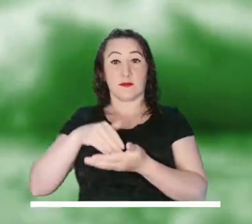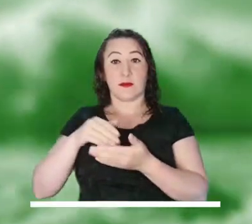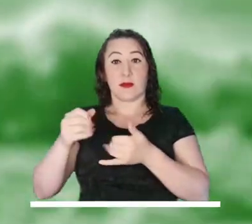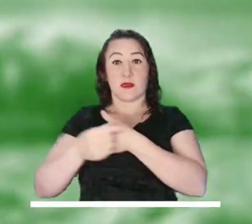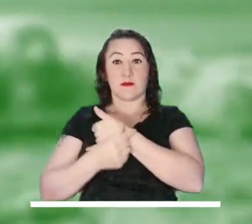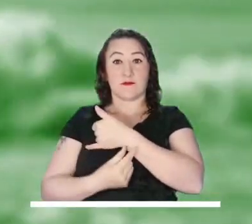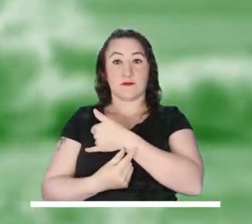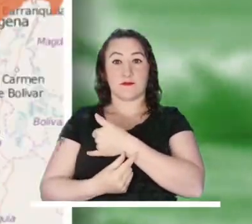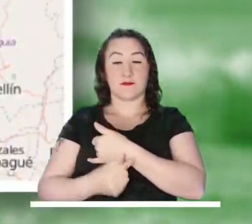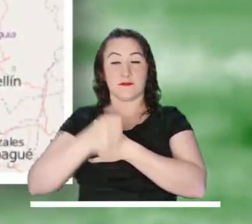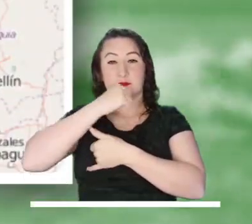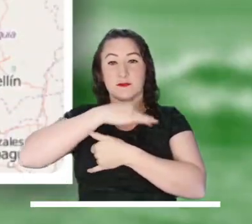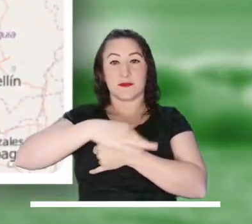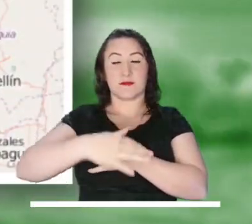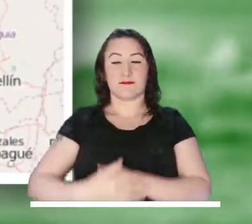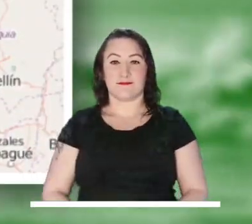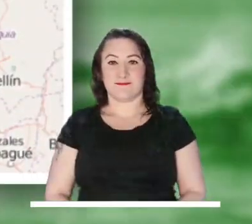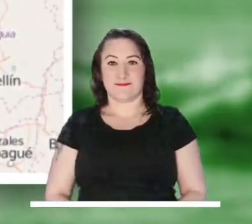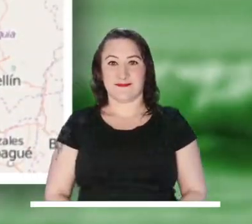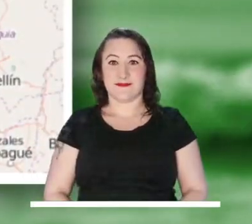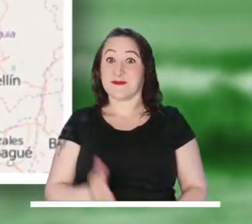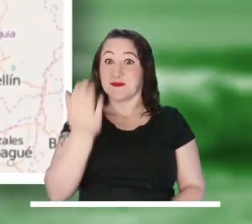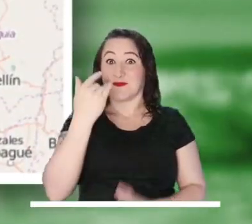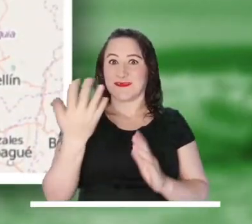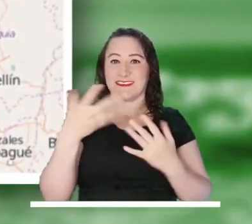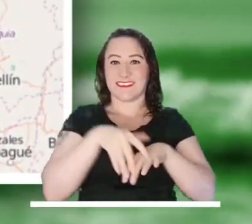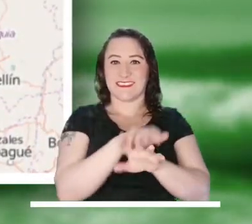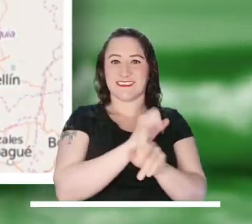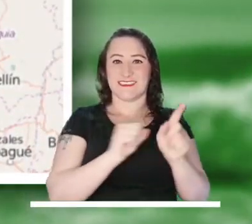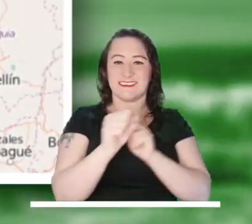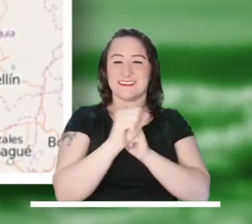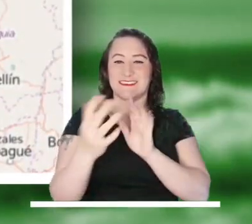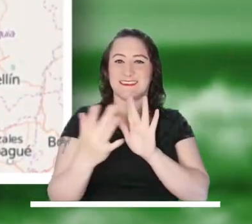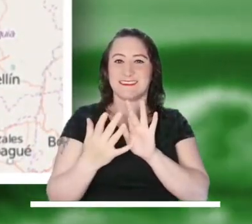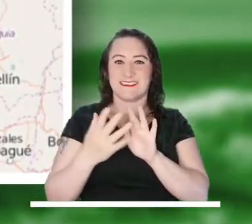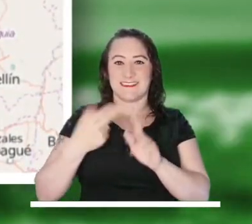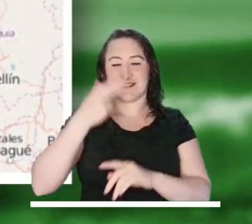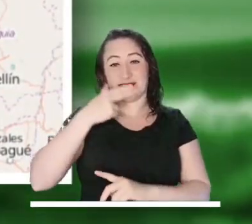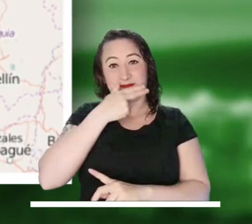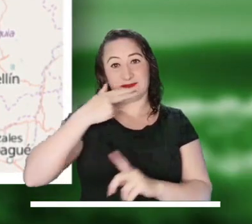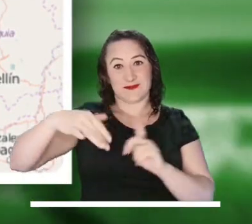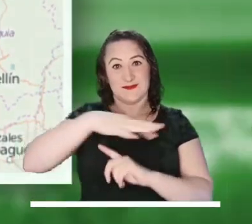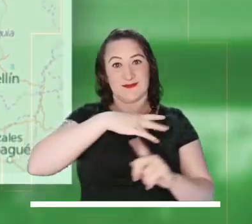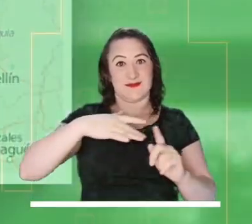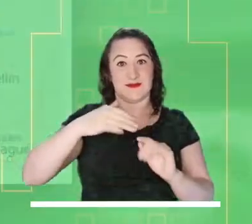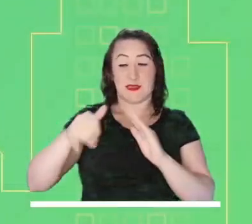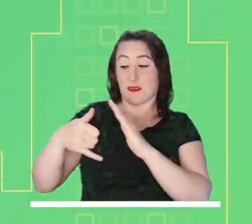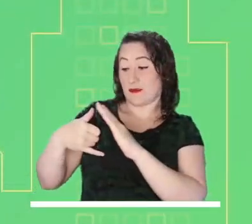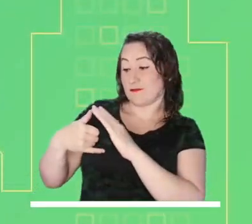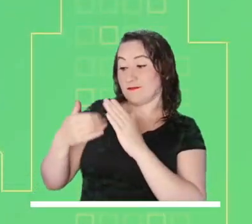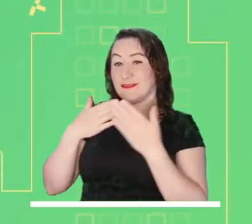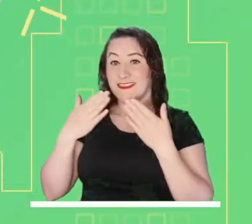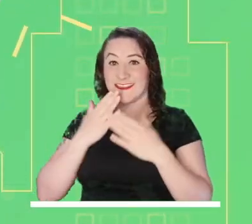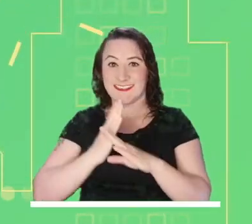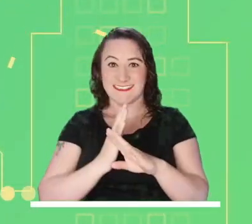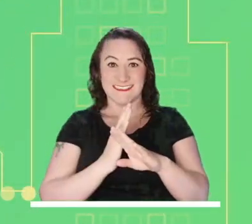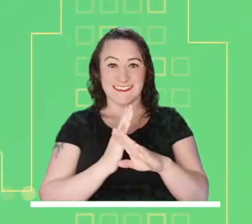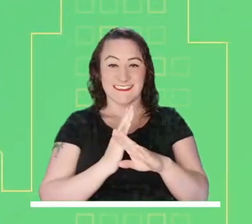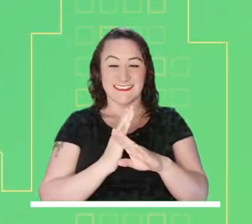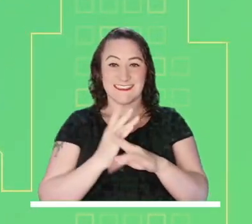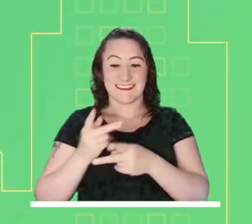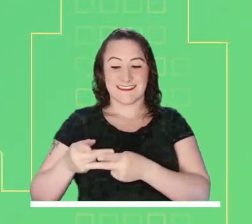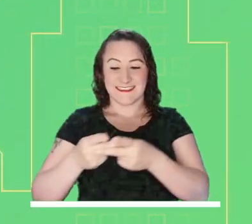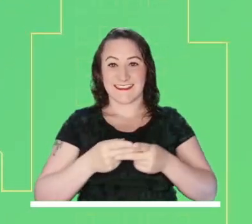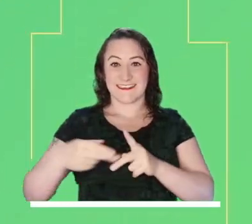por tiempo lluvioso en el occidente y centro del Mar Caribe y en el centro del Océano Pacífico. Síguenos en nuestras redes sociales.